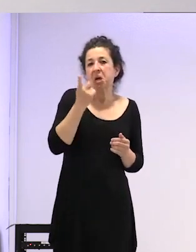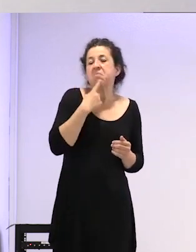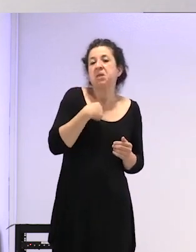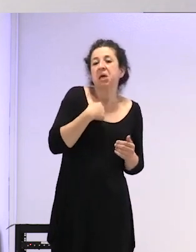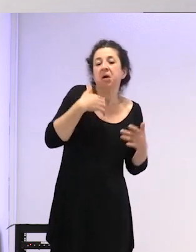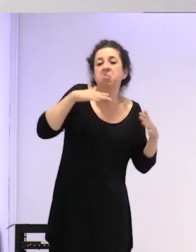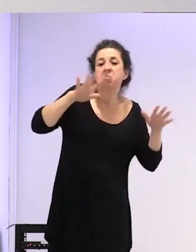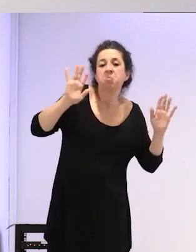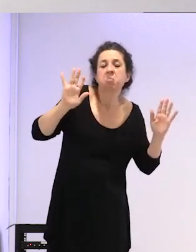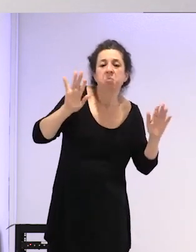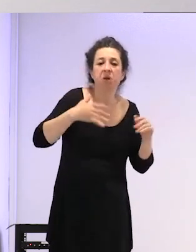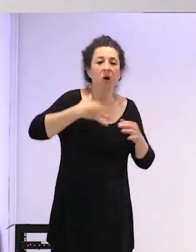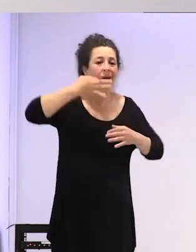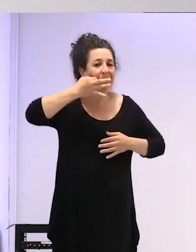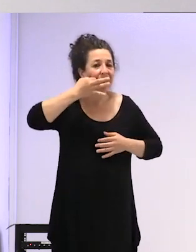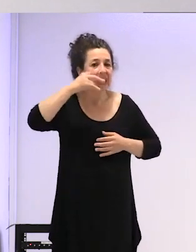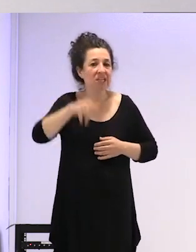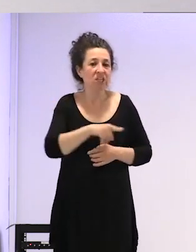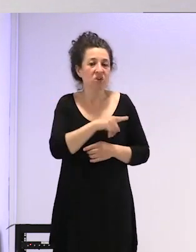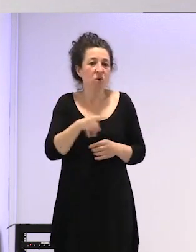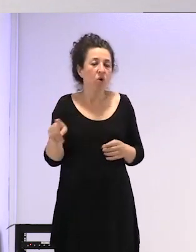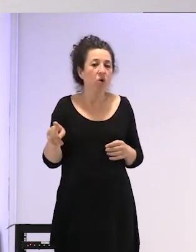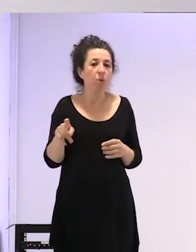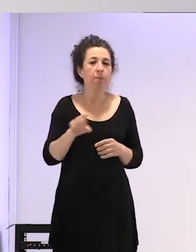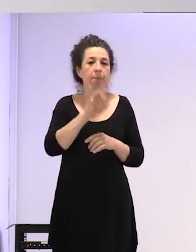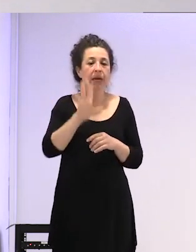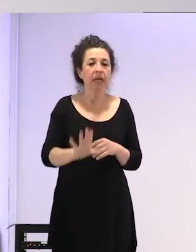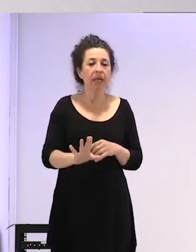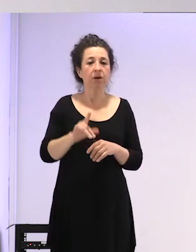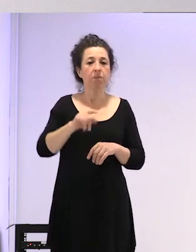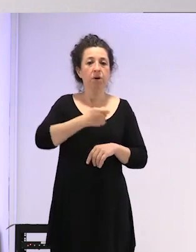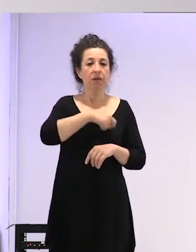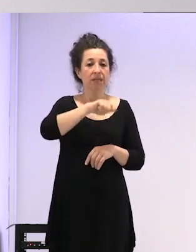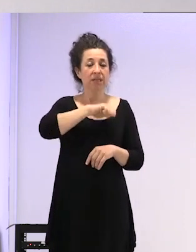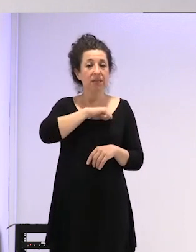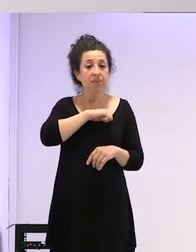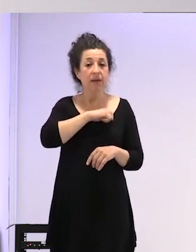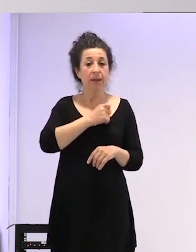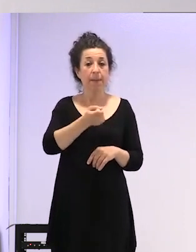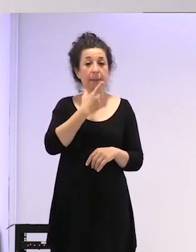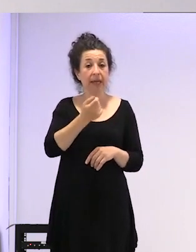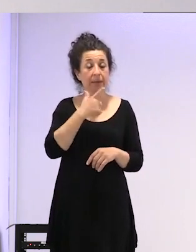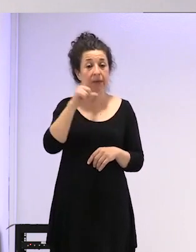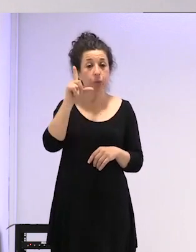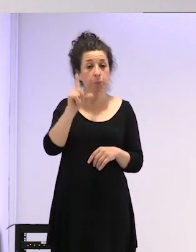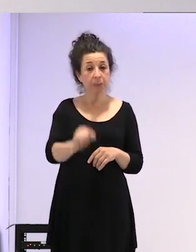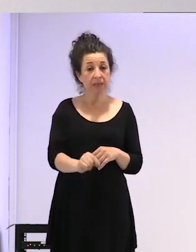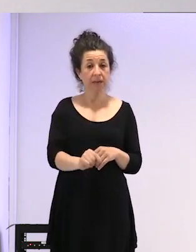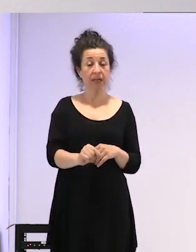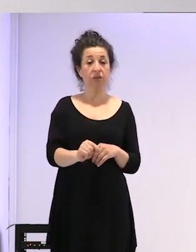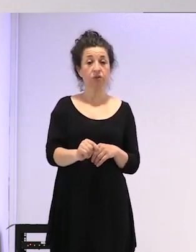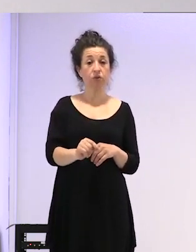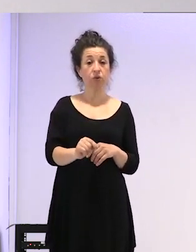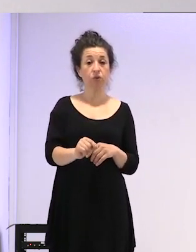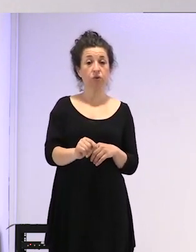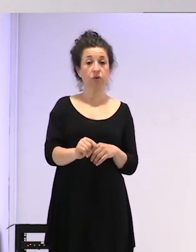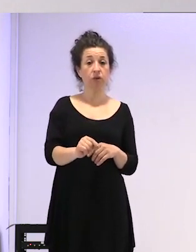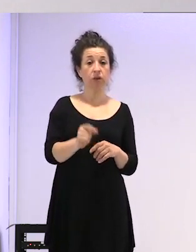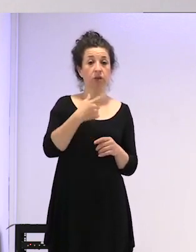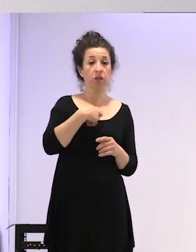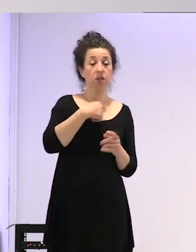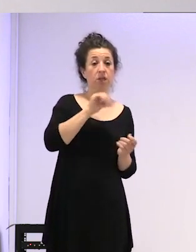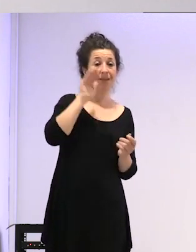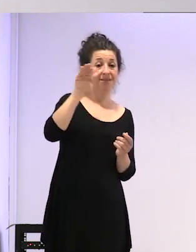real que los medicamentos en España son mucho más baratos ¿vale? y los mandan al